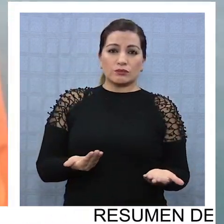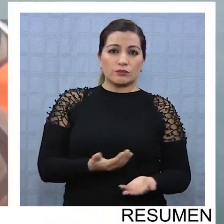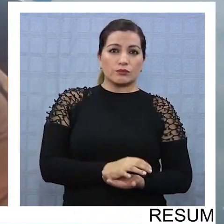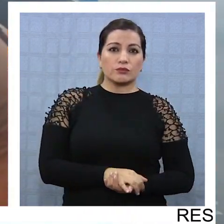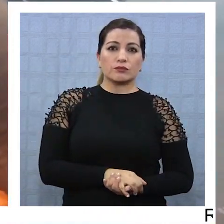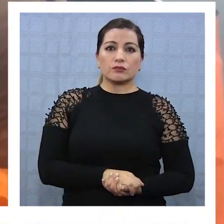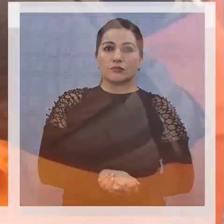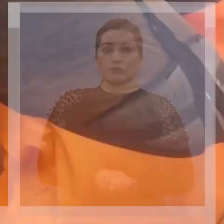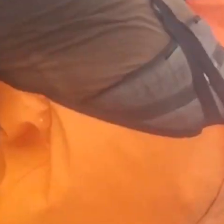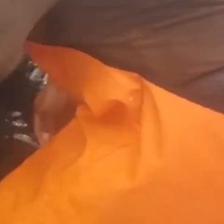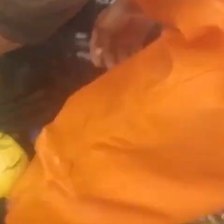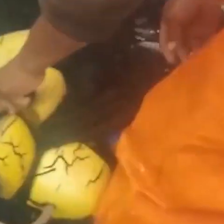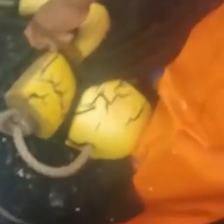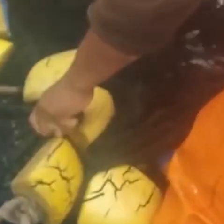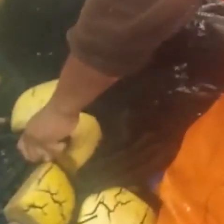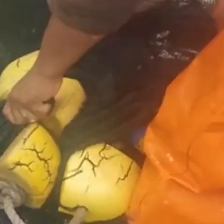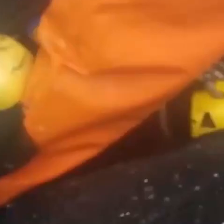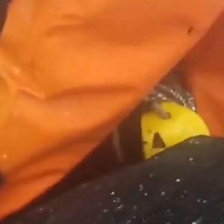momento.